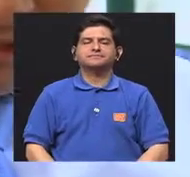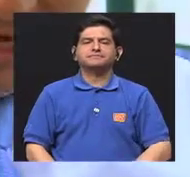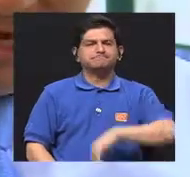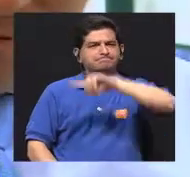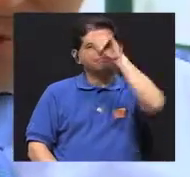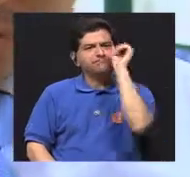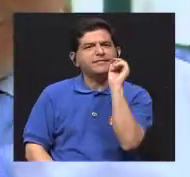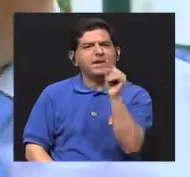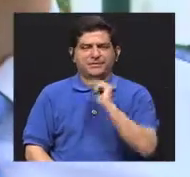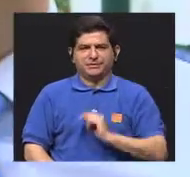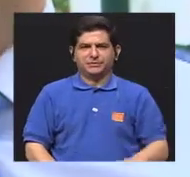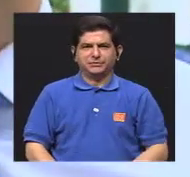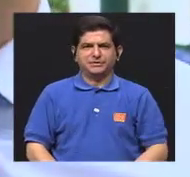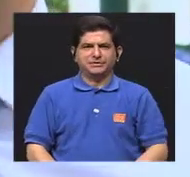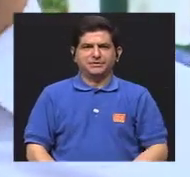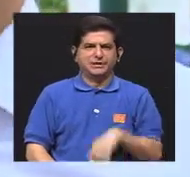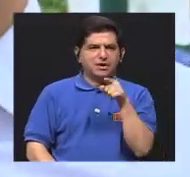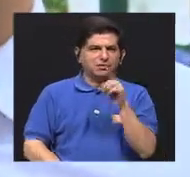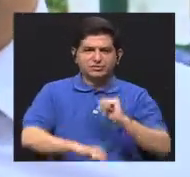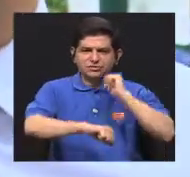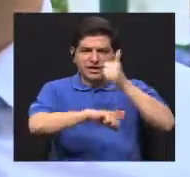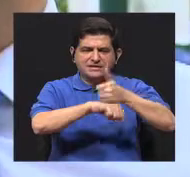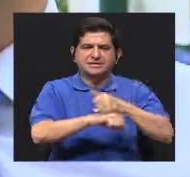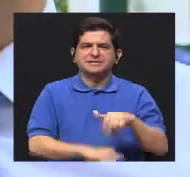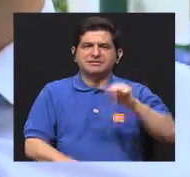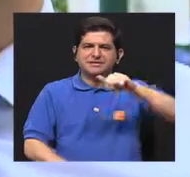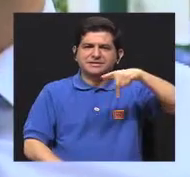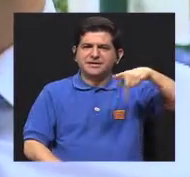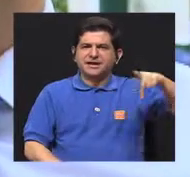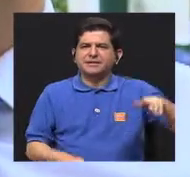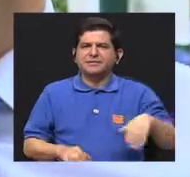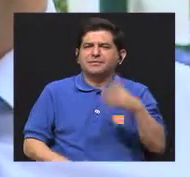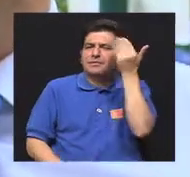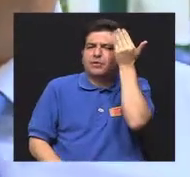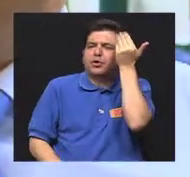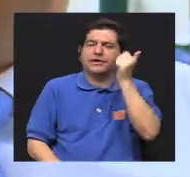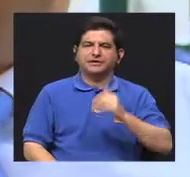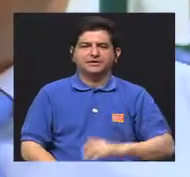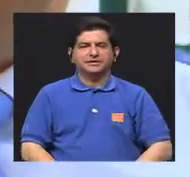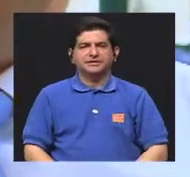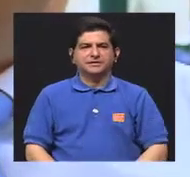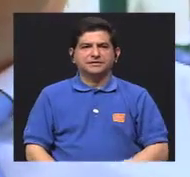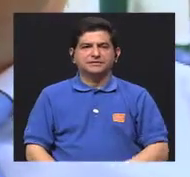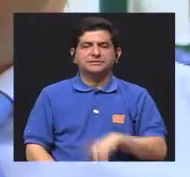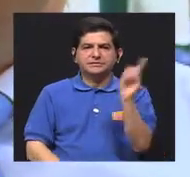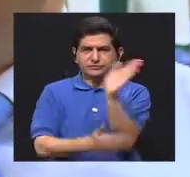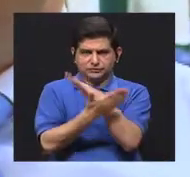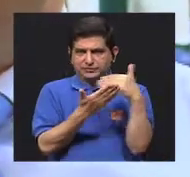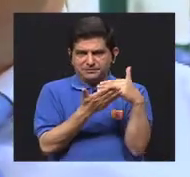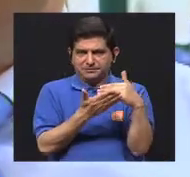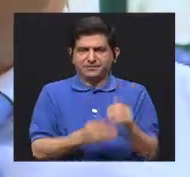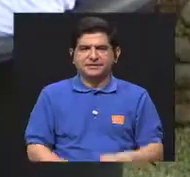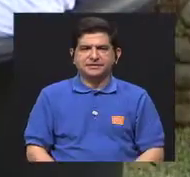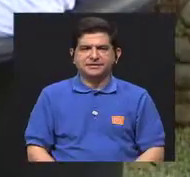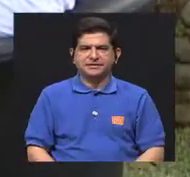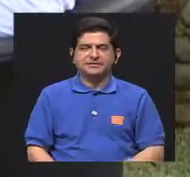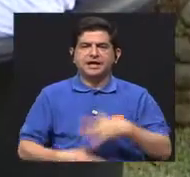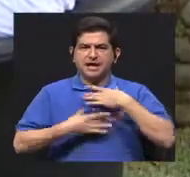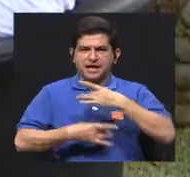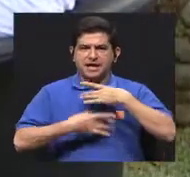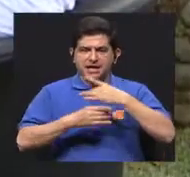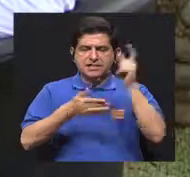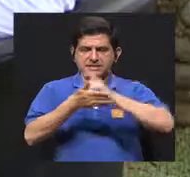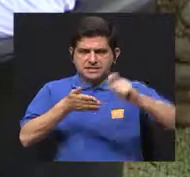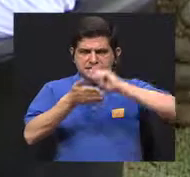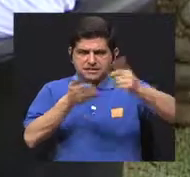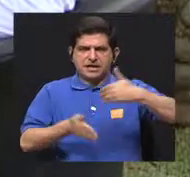Entonces, ahí la pregunta es, ¿qué los llevó a crear esta aplicación? Sí, bueno, por un lado está la parte,